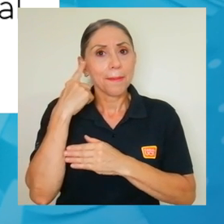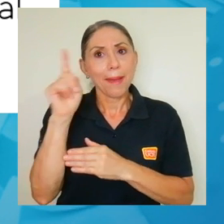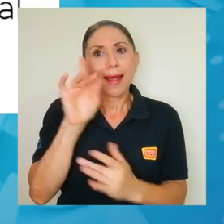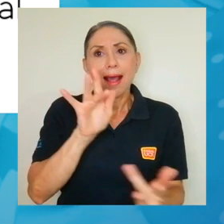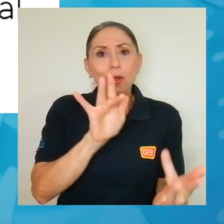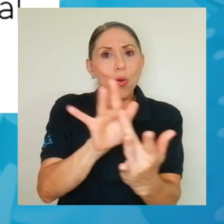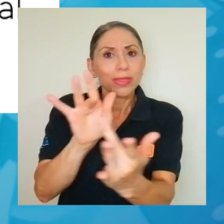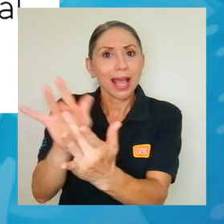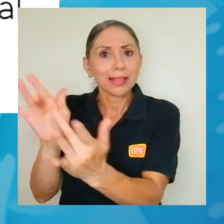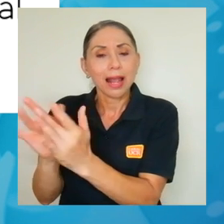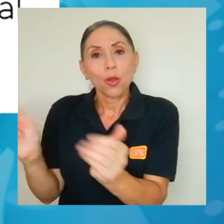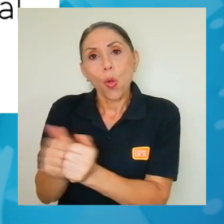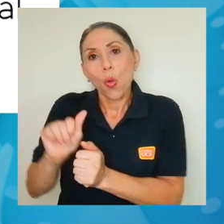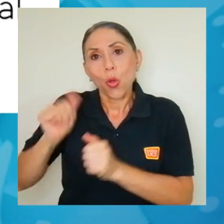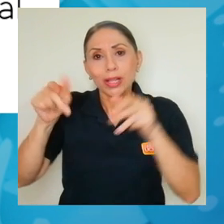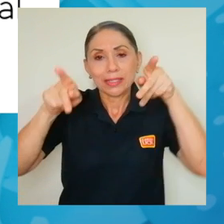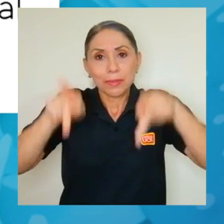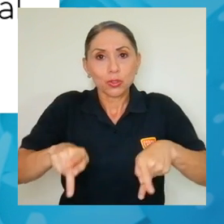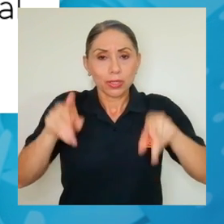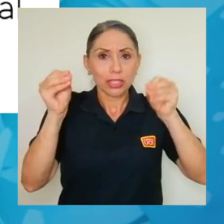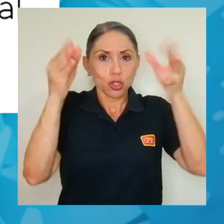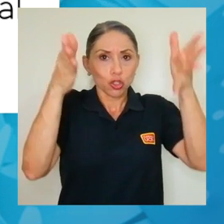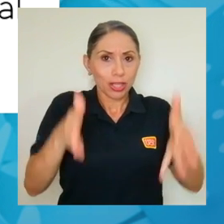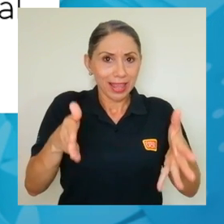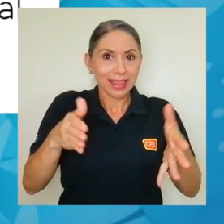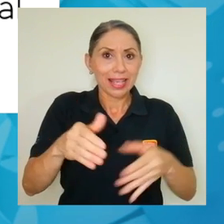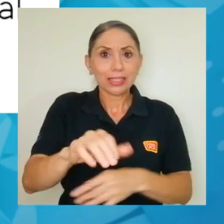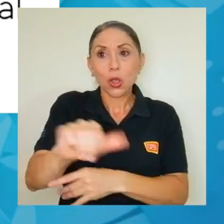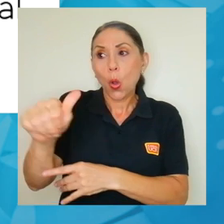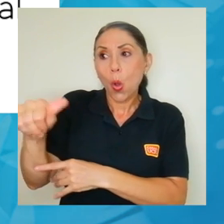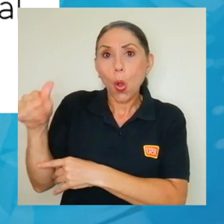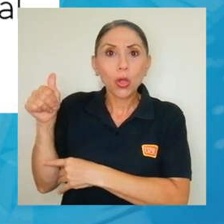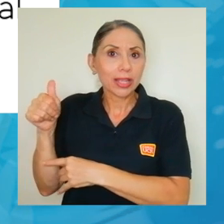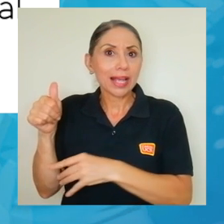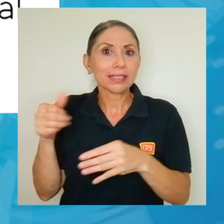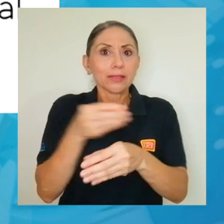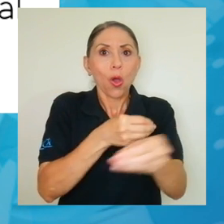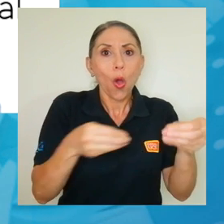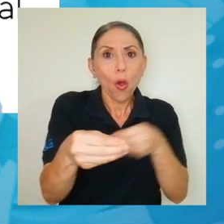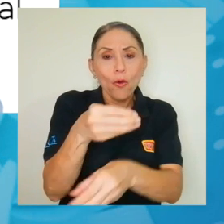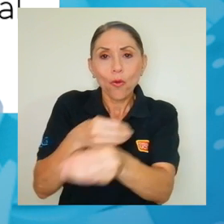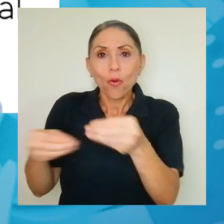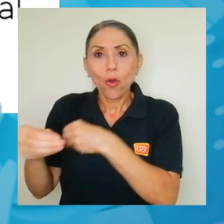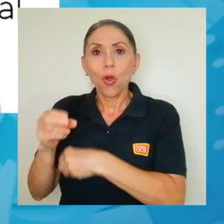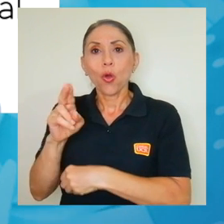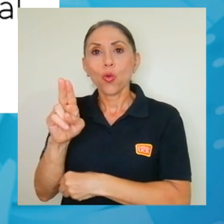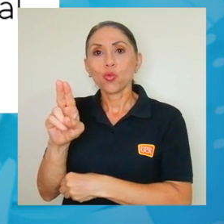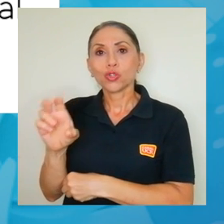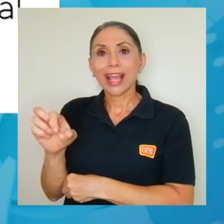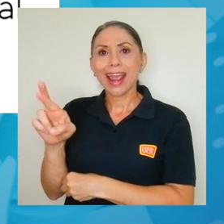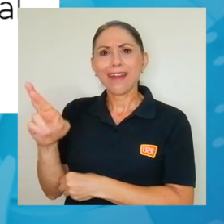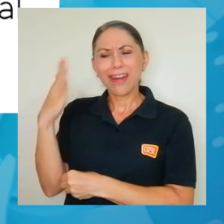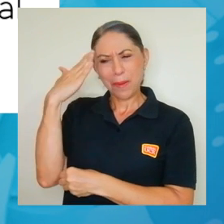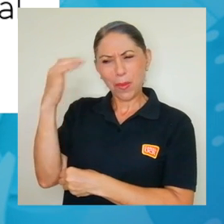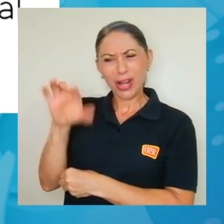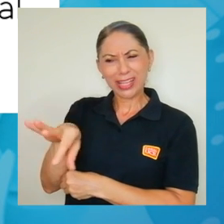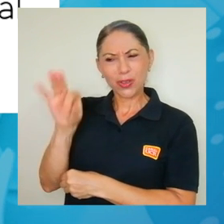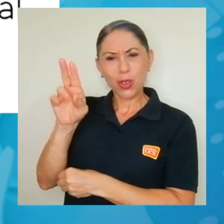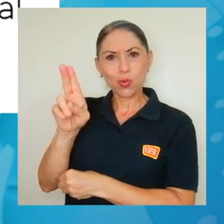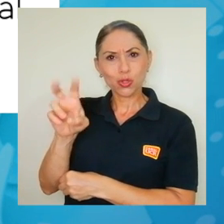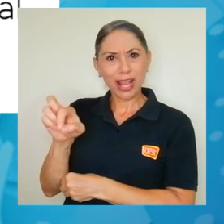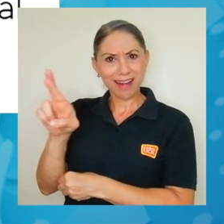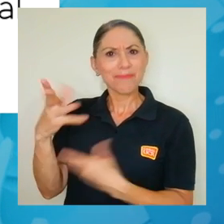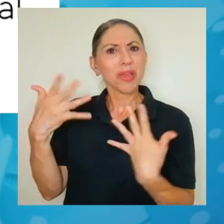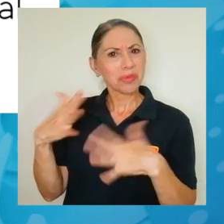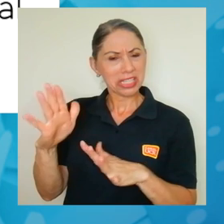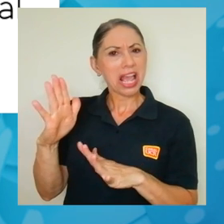contactar con otros docentes, otras secciones de la UCR. Bueno, ¿por qué la UCR? Porque uno conocía